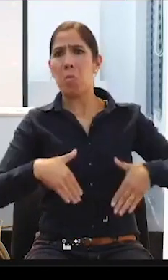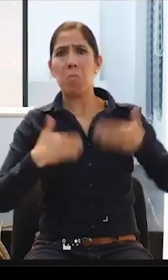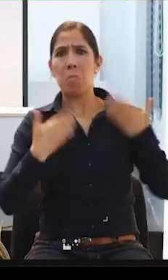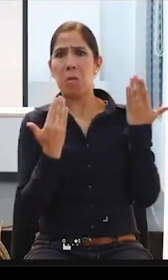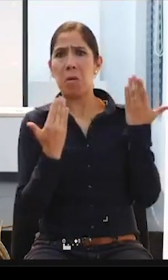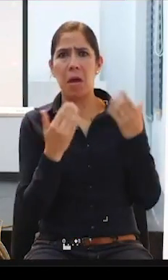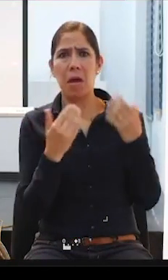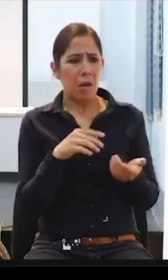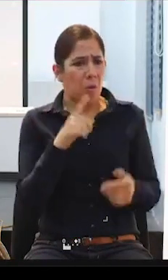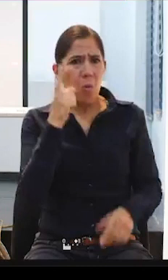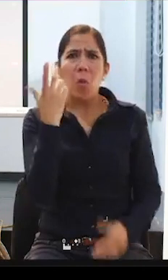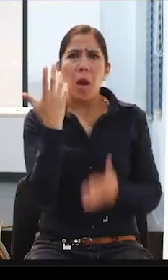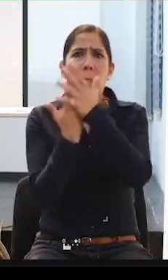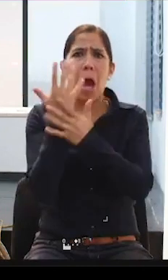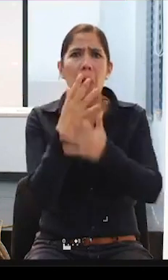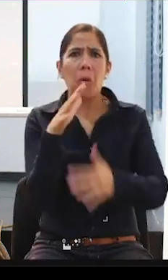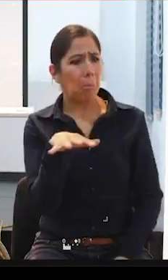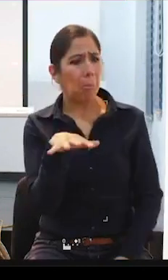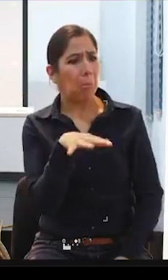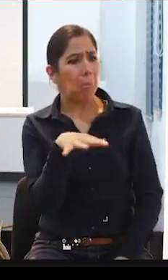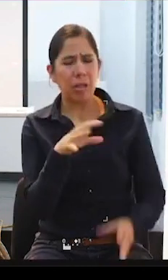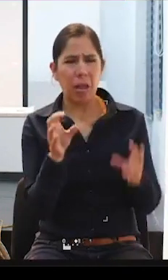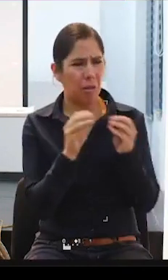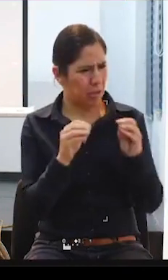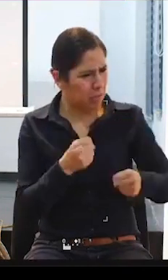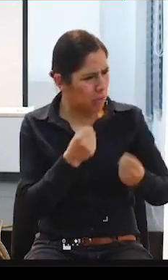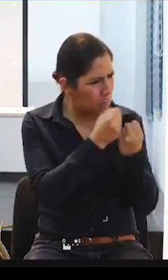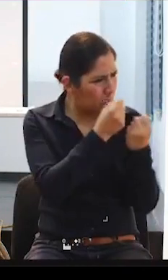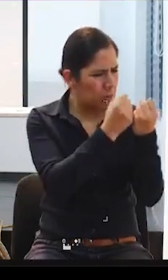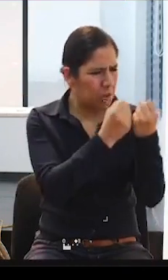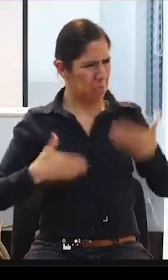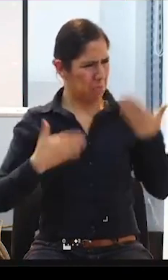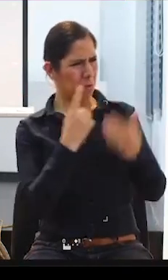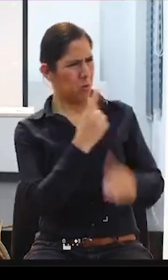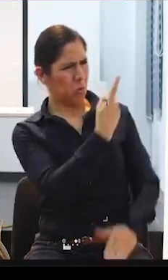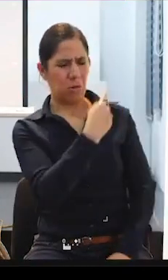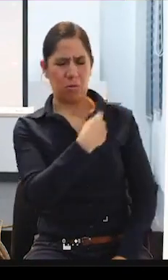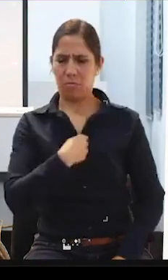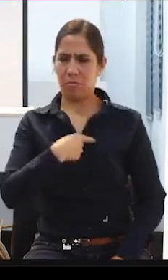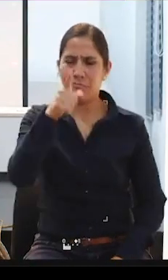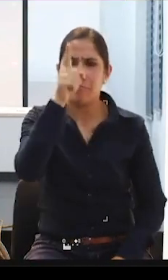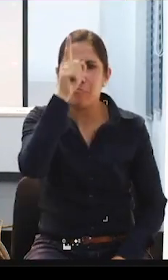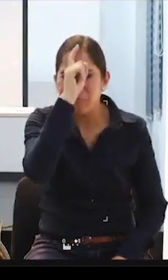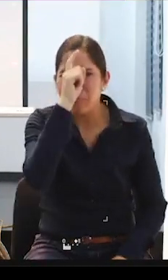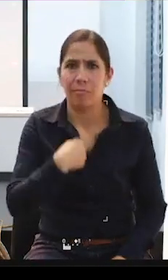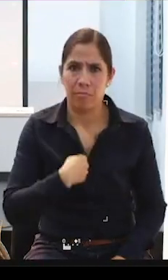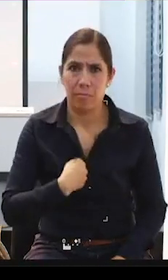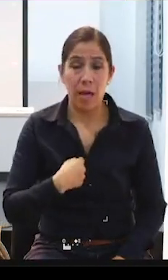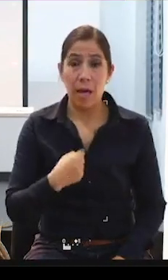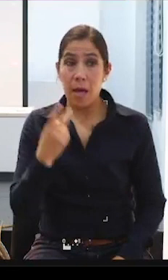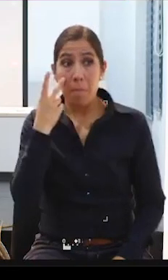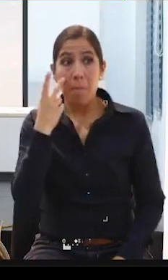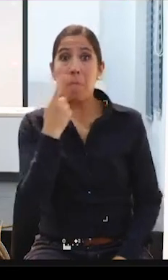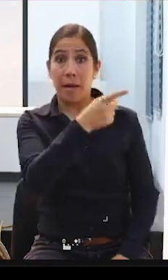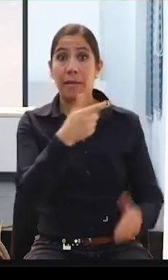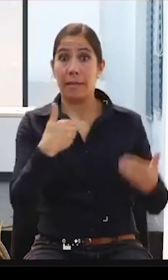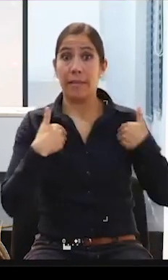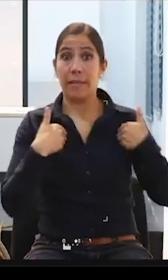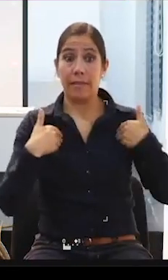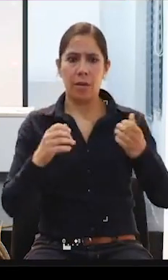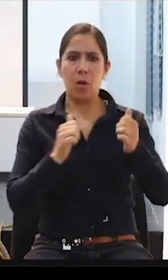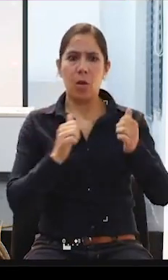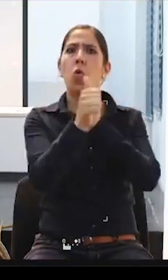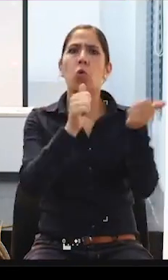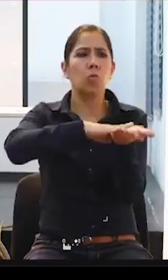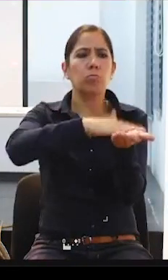vivía solo con el apoyo de asistentes personales. Hemos hecho un concurso de comida para comer, y él se ha brindado